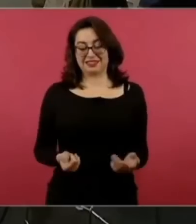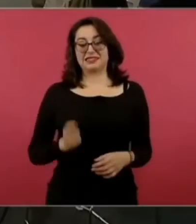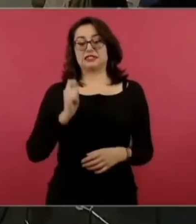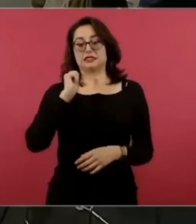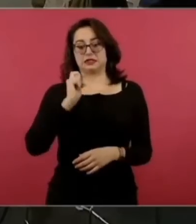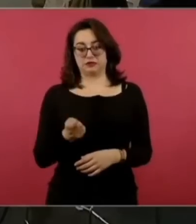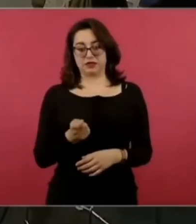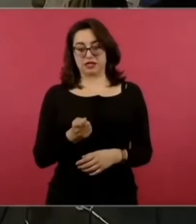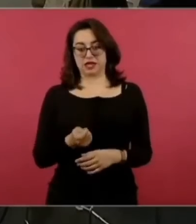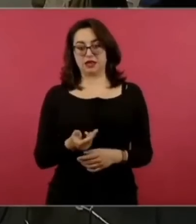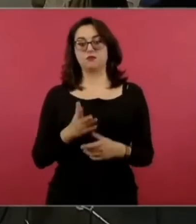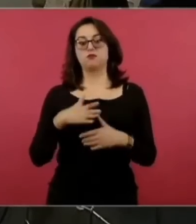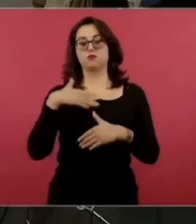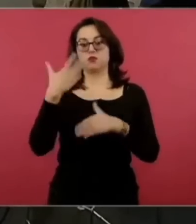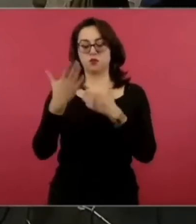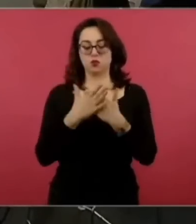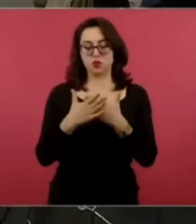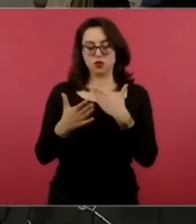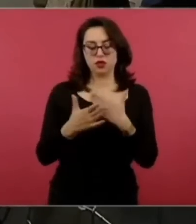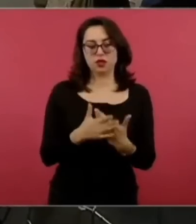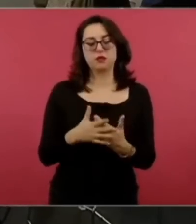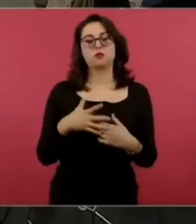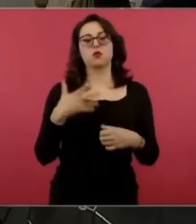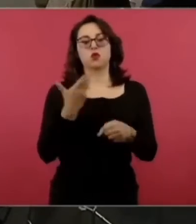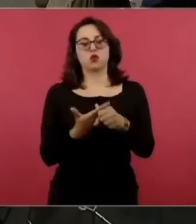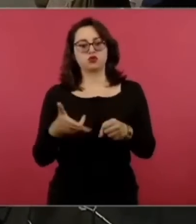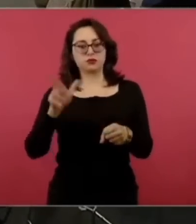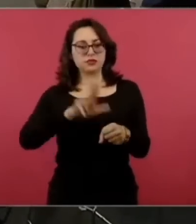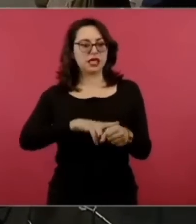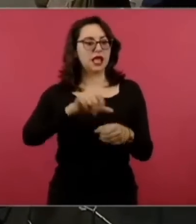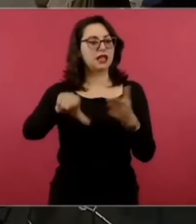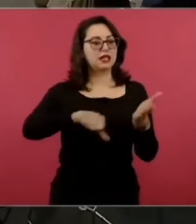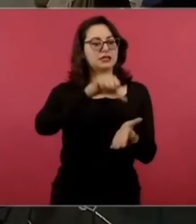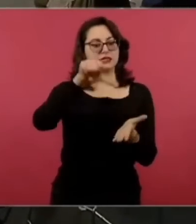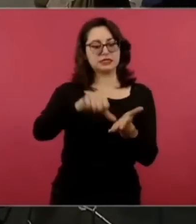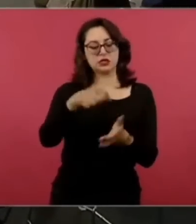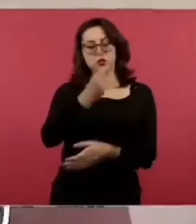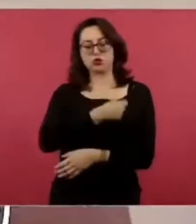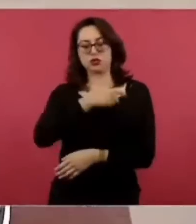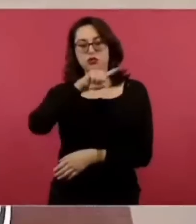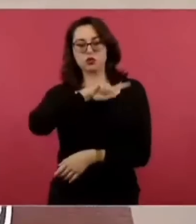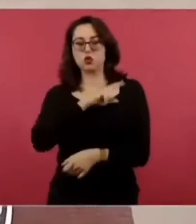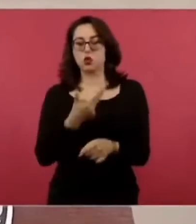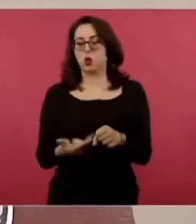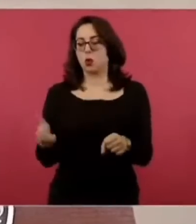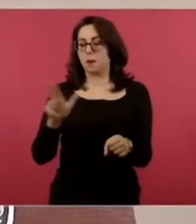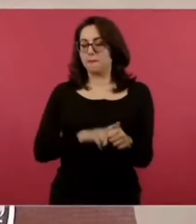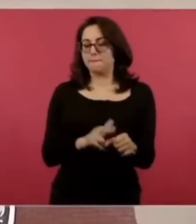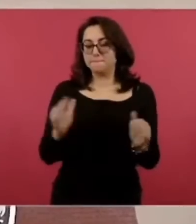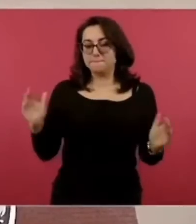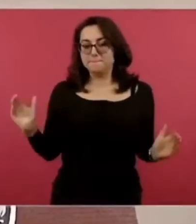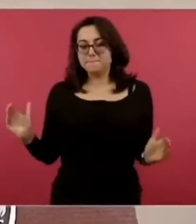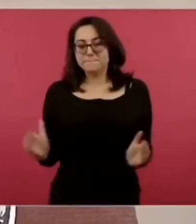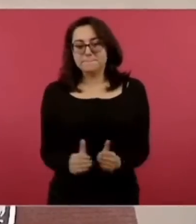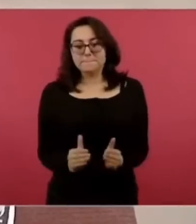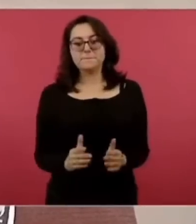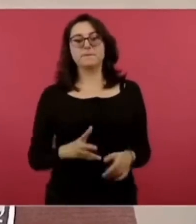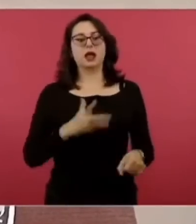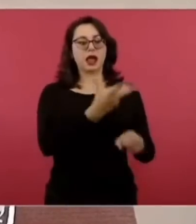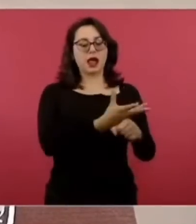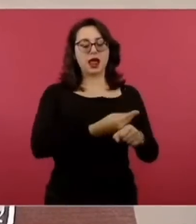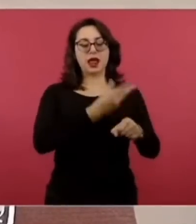centros de salud hospitales se van a contratar médicos si hacen falta